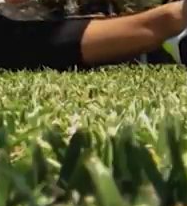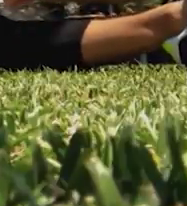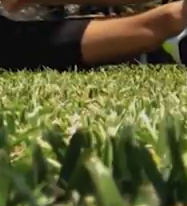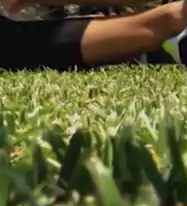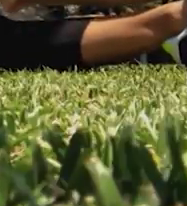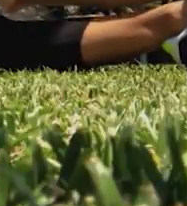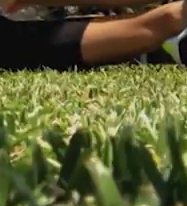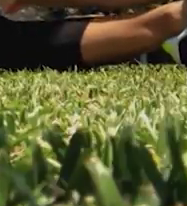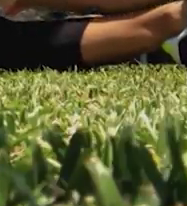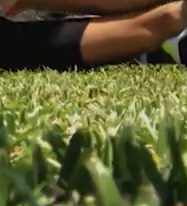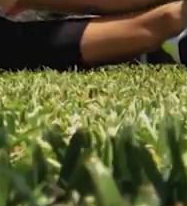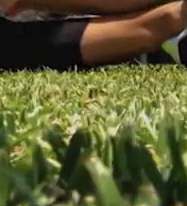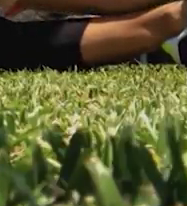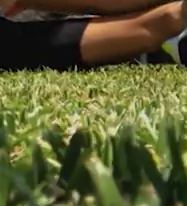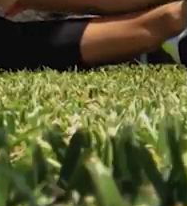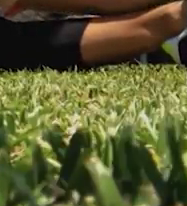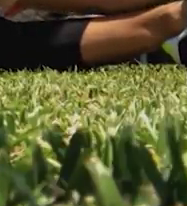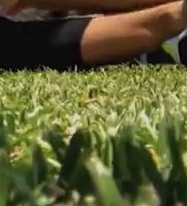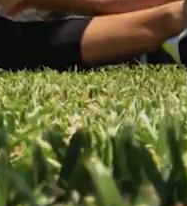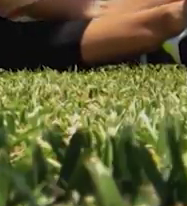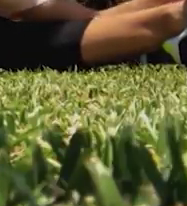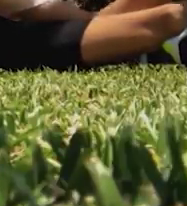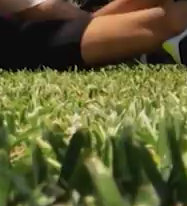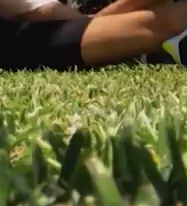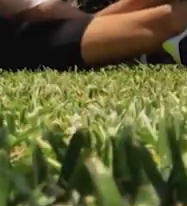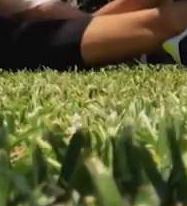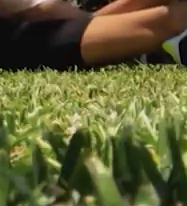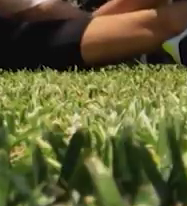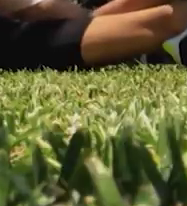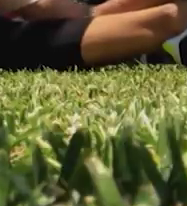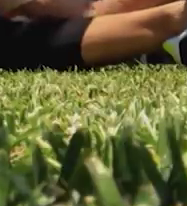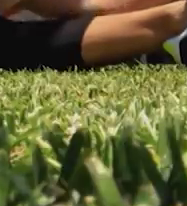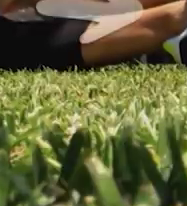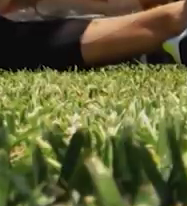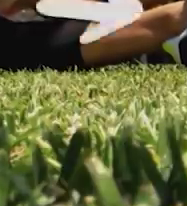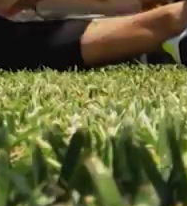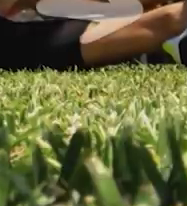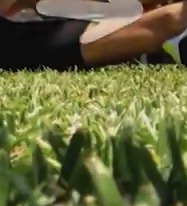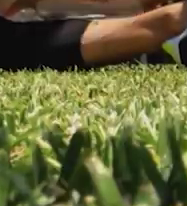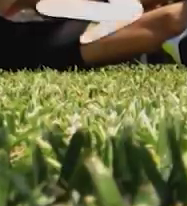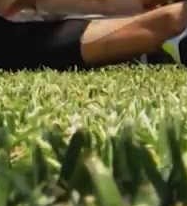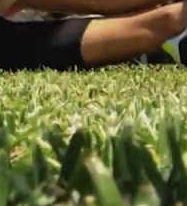Lo más que podamos hasta poder tocar nuestro pie.